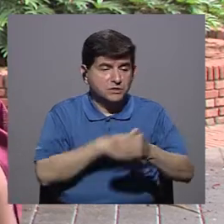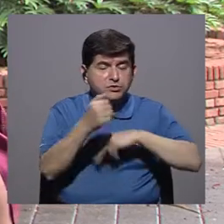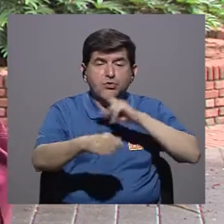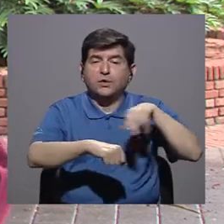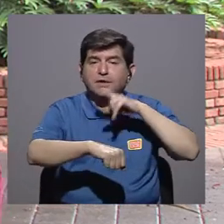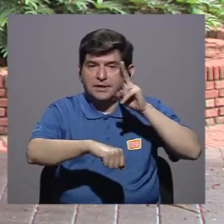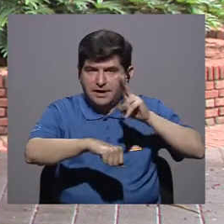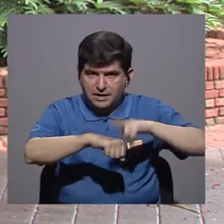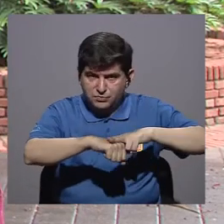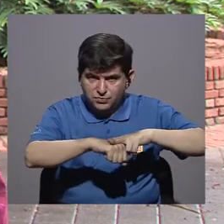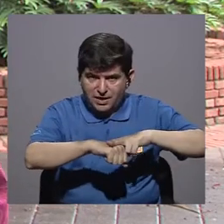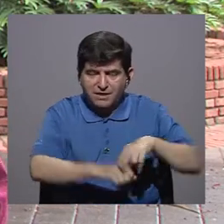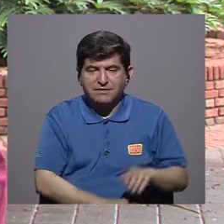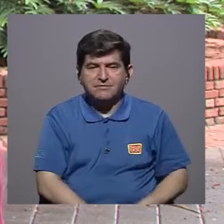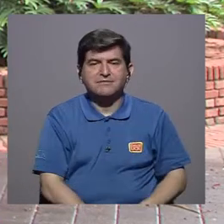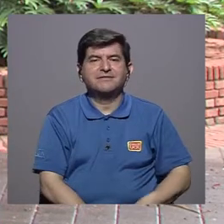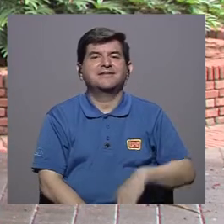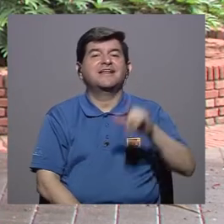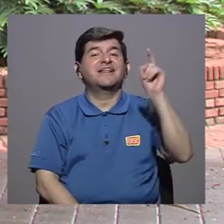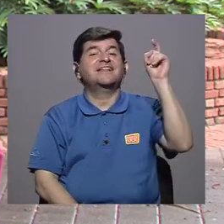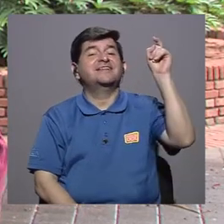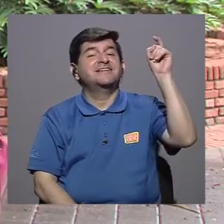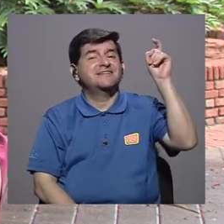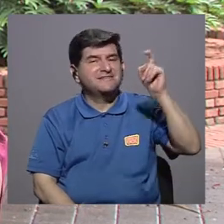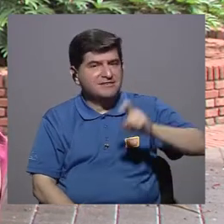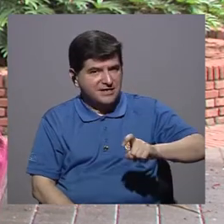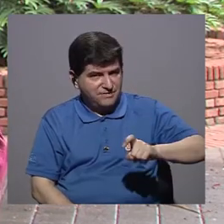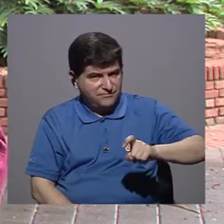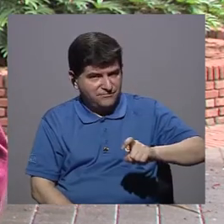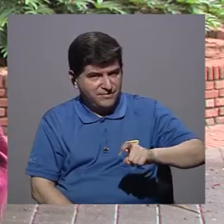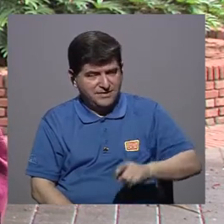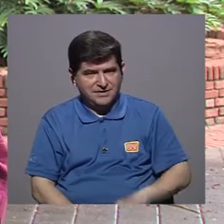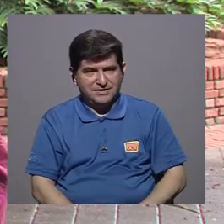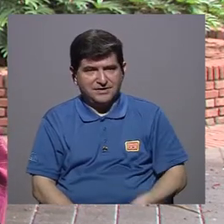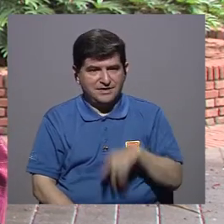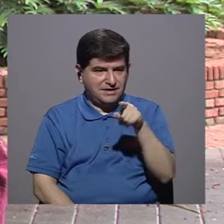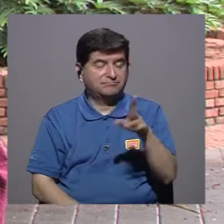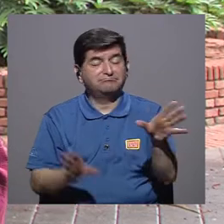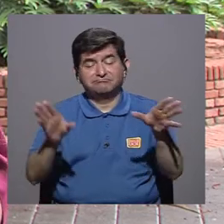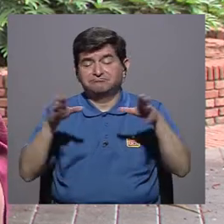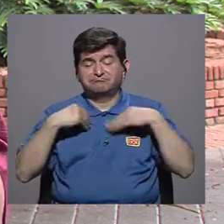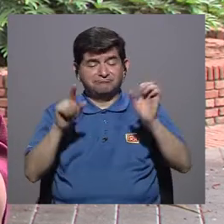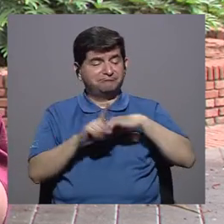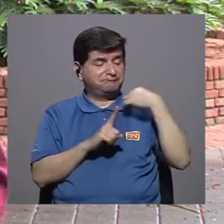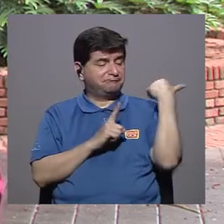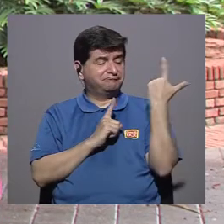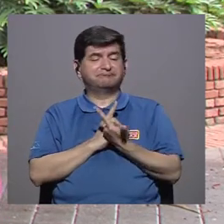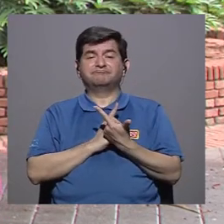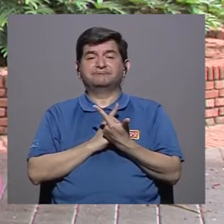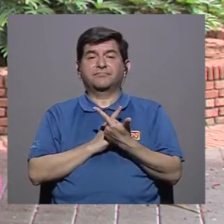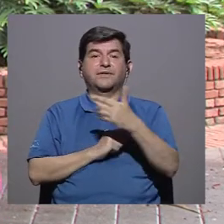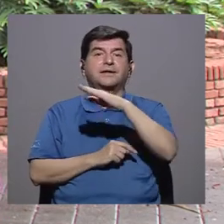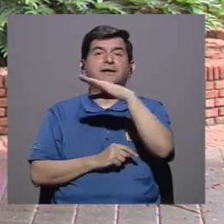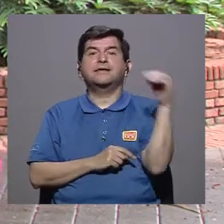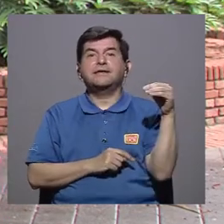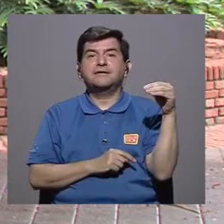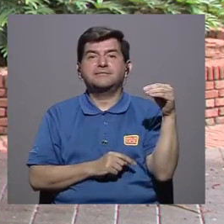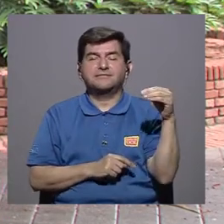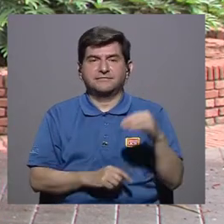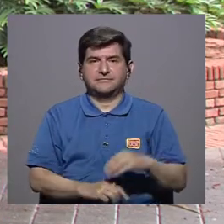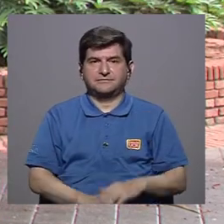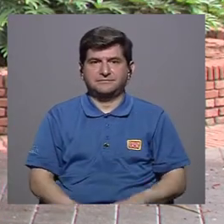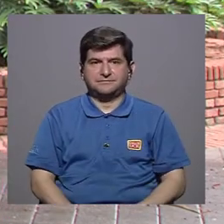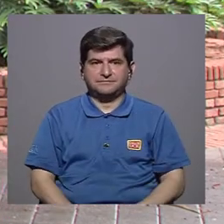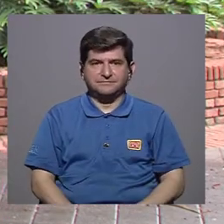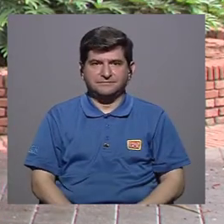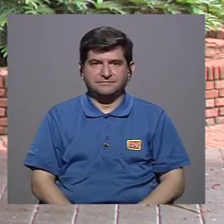es un proceso natural que debe ser aceptado socialmente y